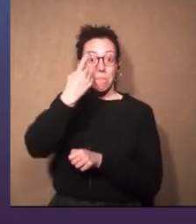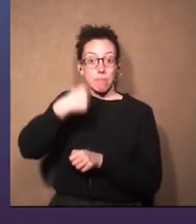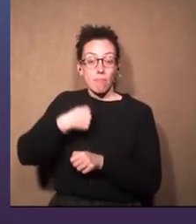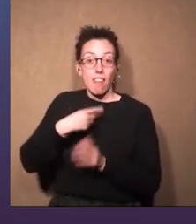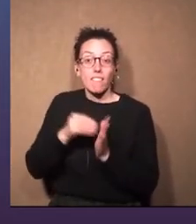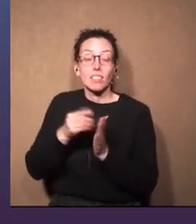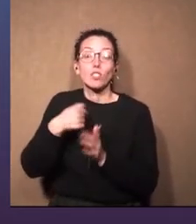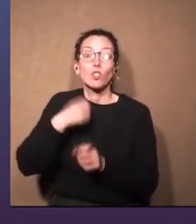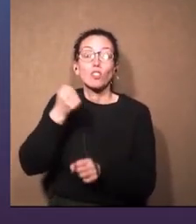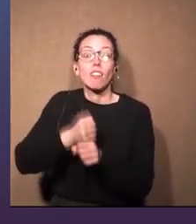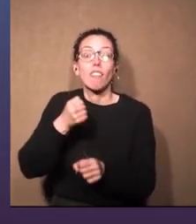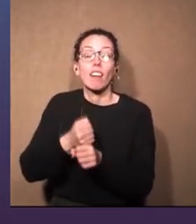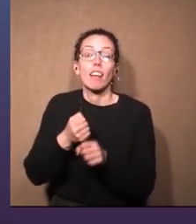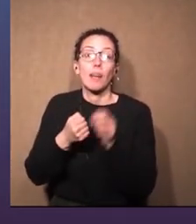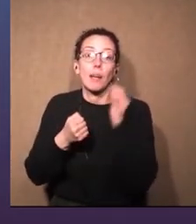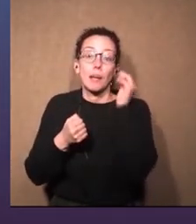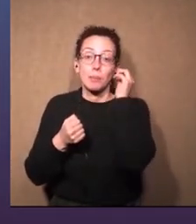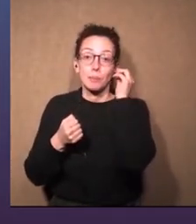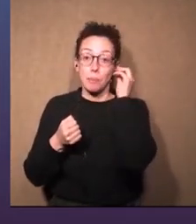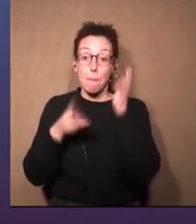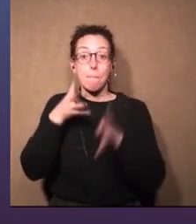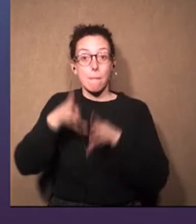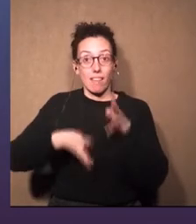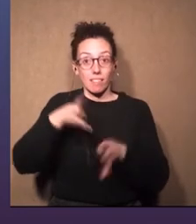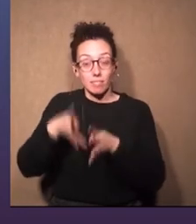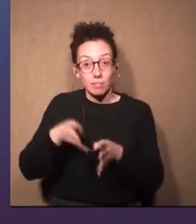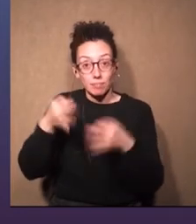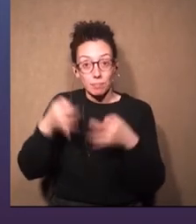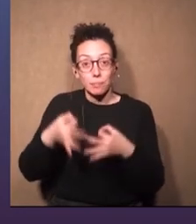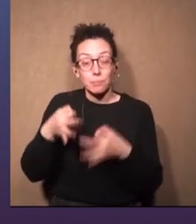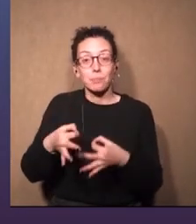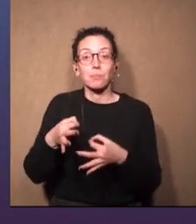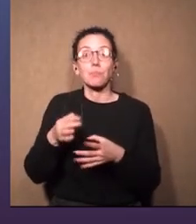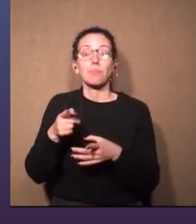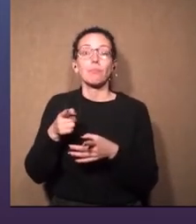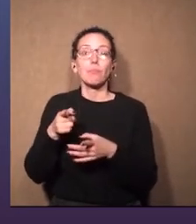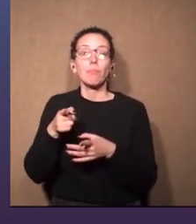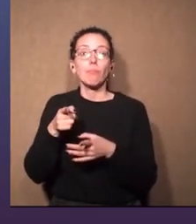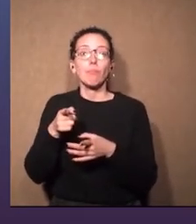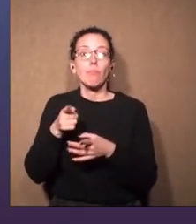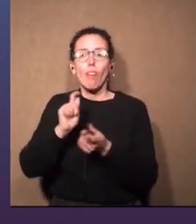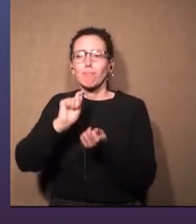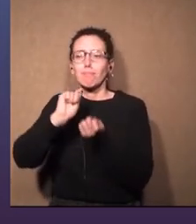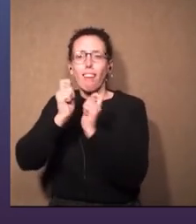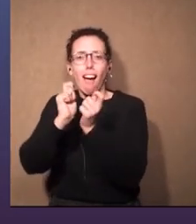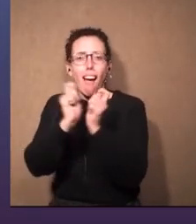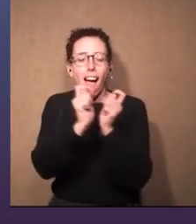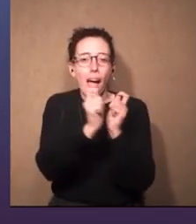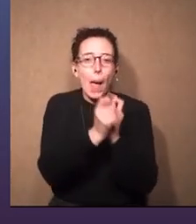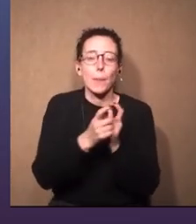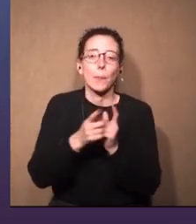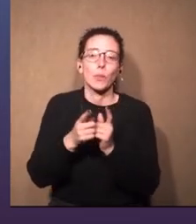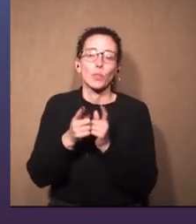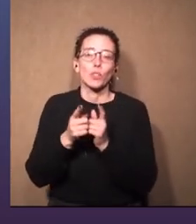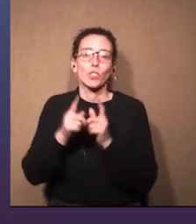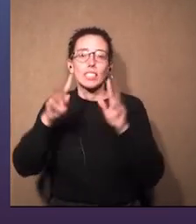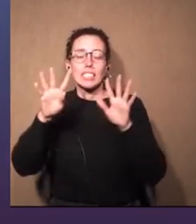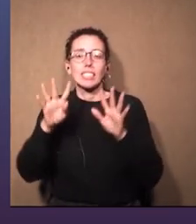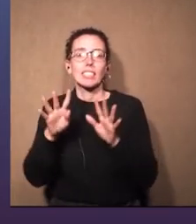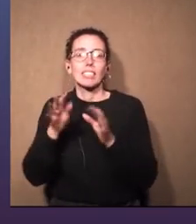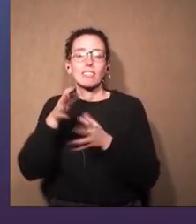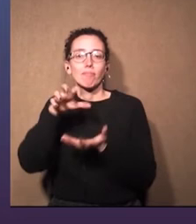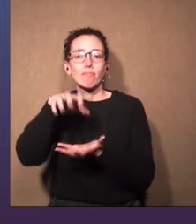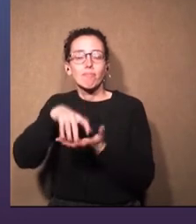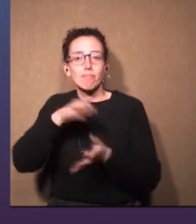producción, que trabajé como un maquinista, que sucedía muchos cambios en escena,